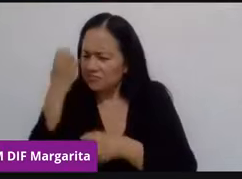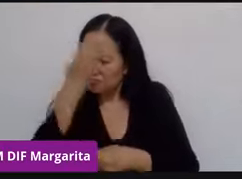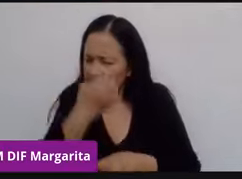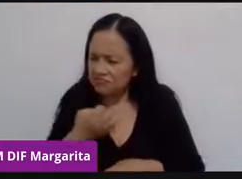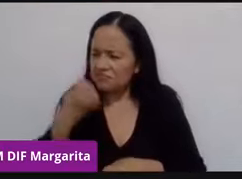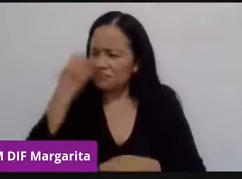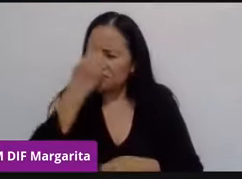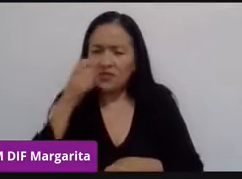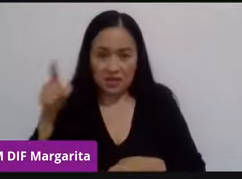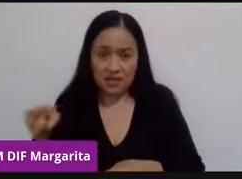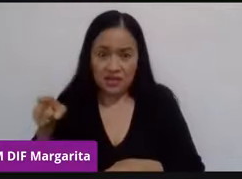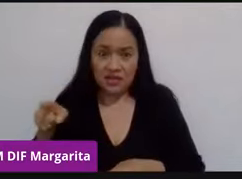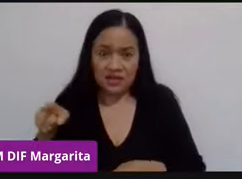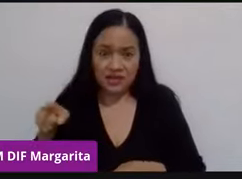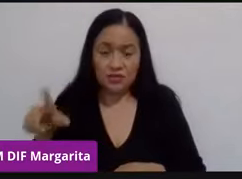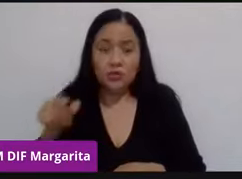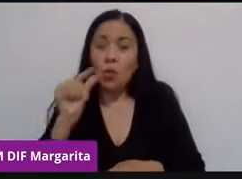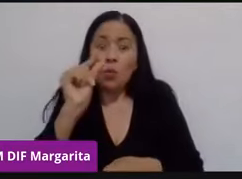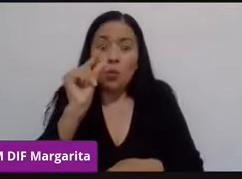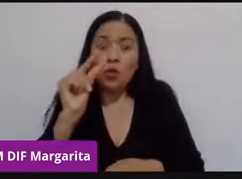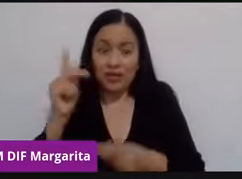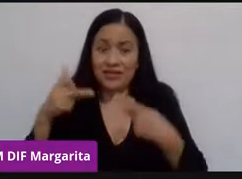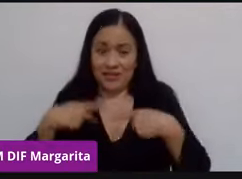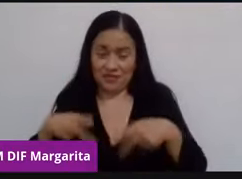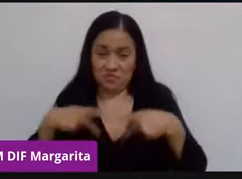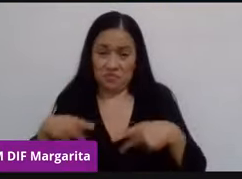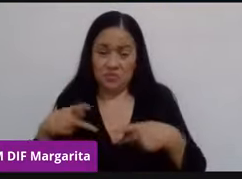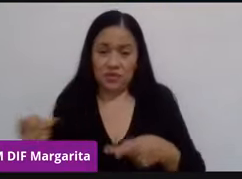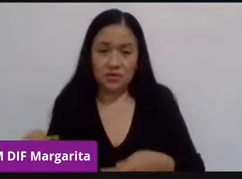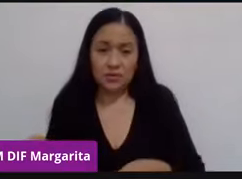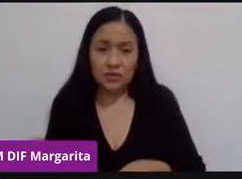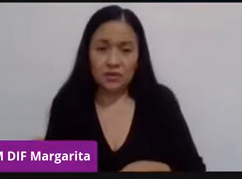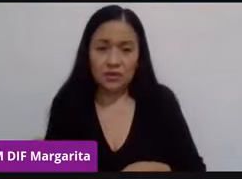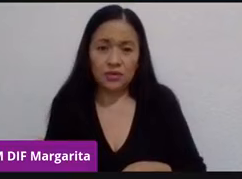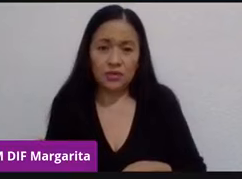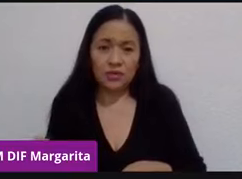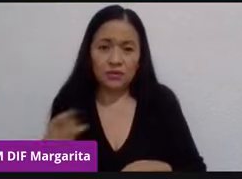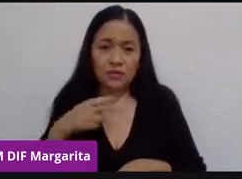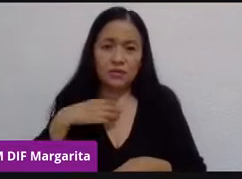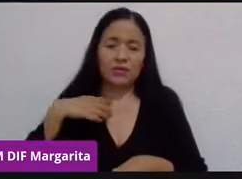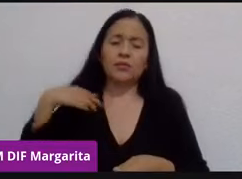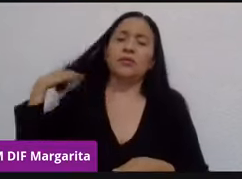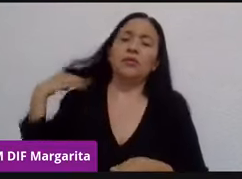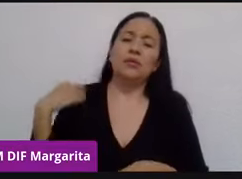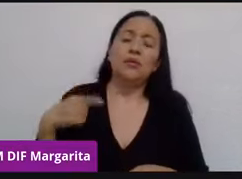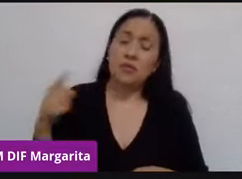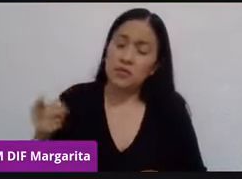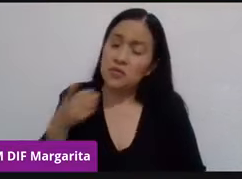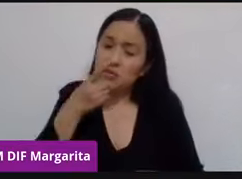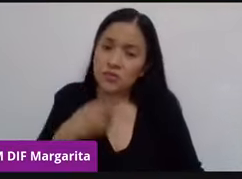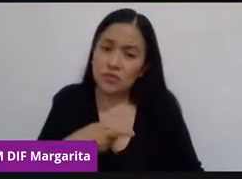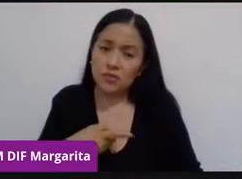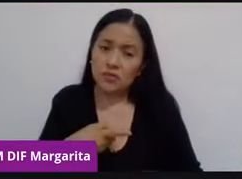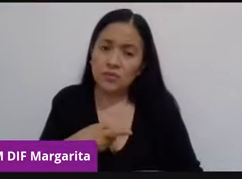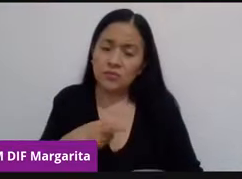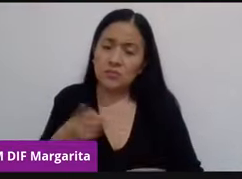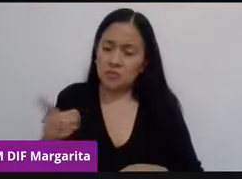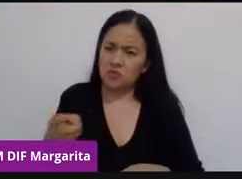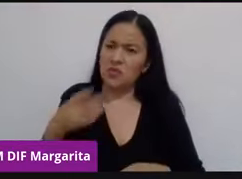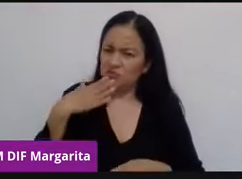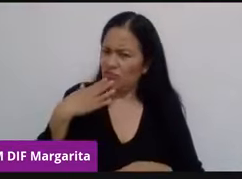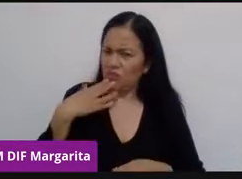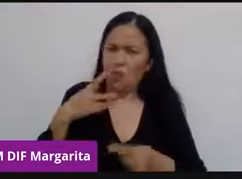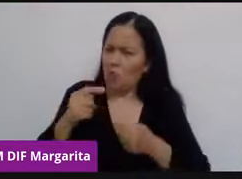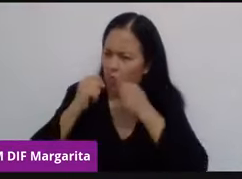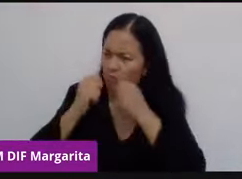país pequeño, son pocos habitantes, bueno, ellos se arriesgaron, porque aquí hay otra palabra, la palabra riesgo es parte